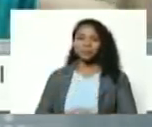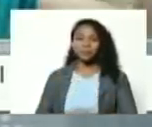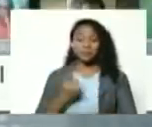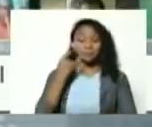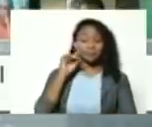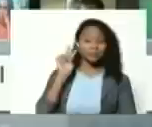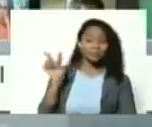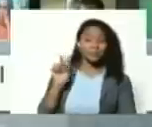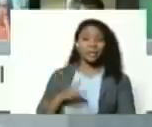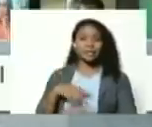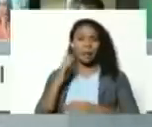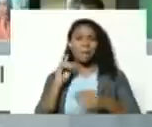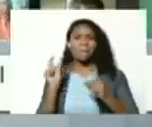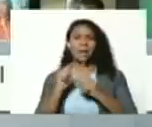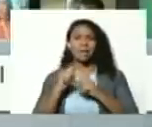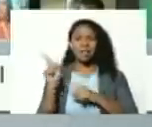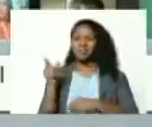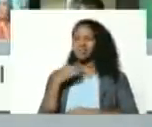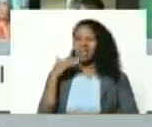palabra extranjera es fea